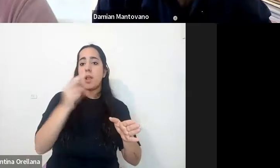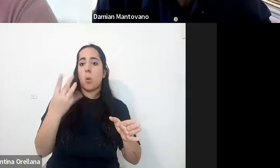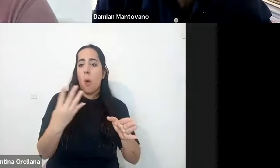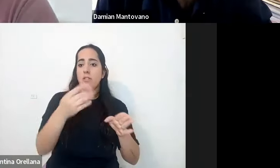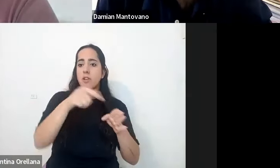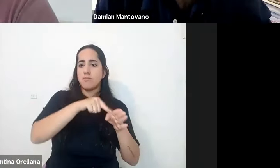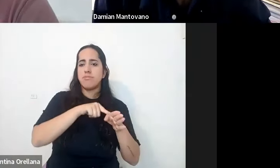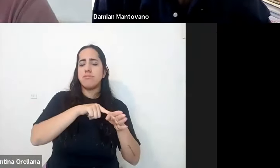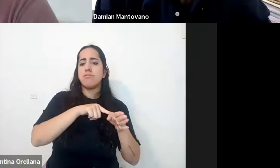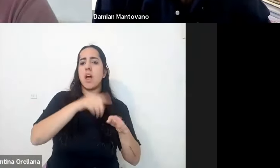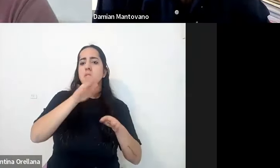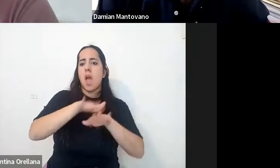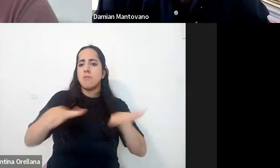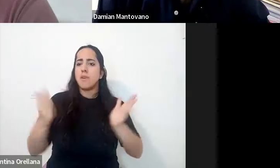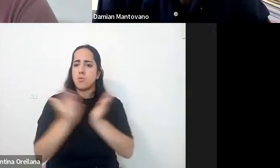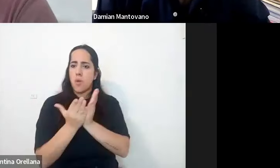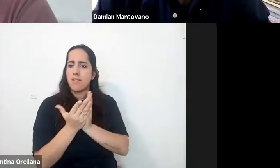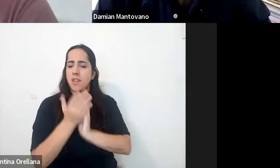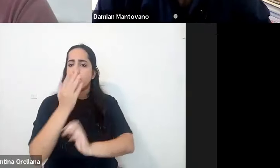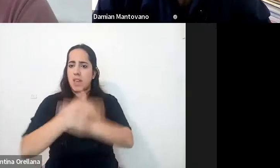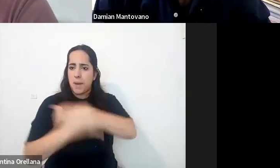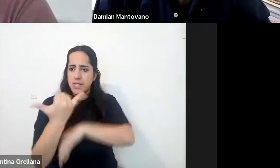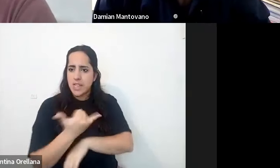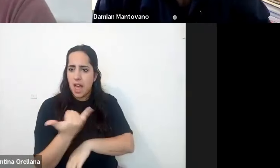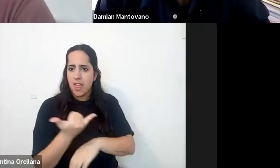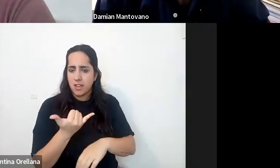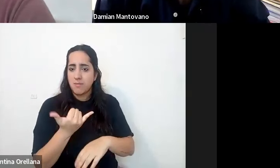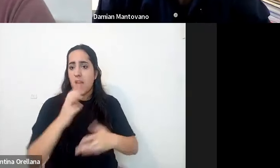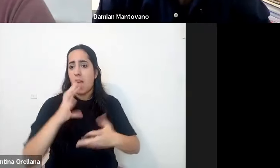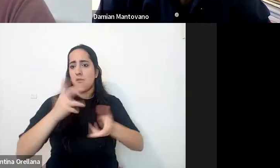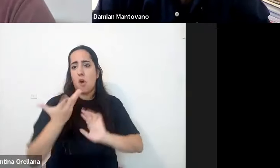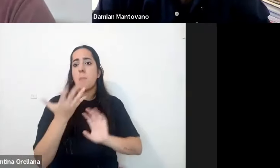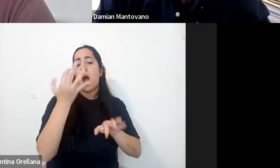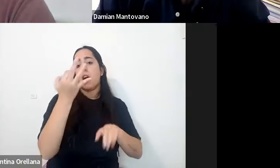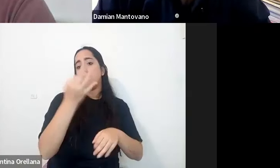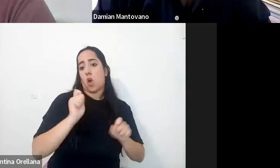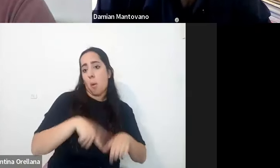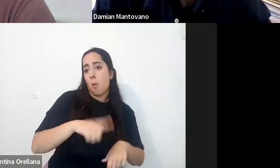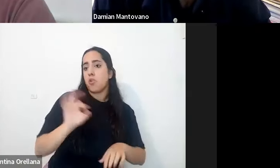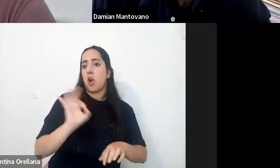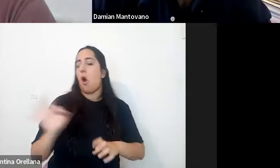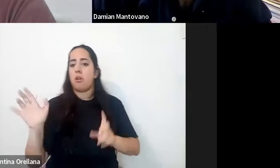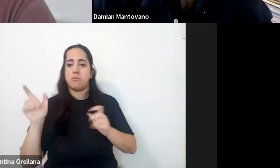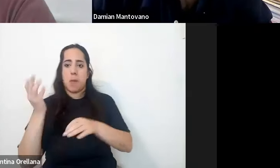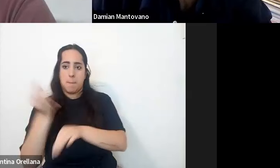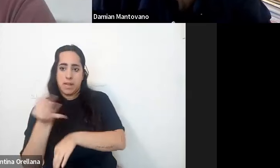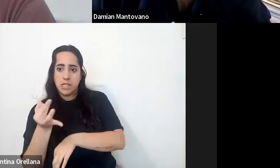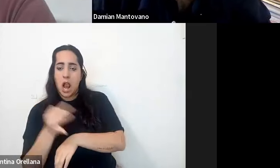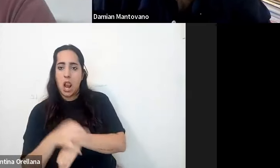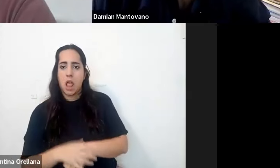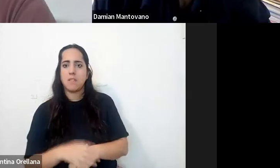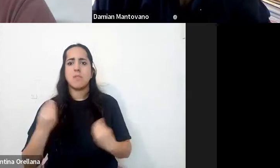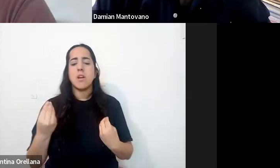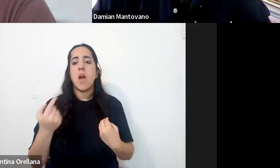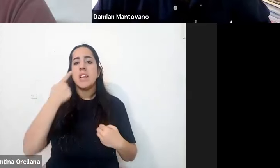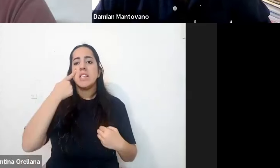con discapacidad en ambos modalidades ya sea la especial o sea la escuela regular estábamos hablando de